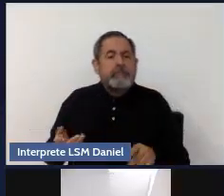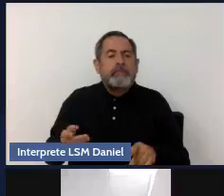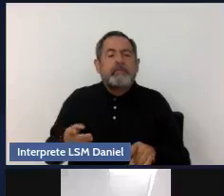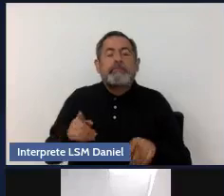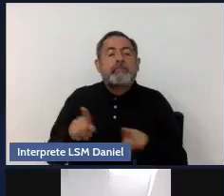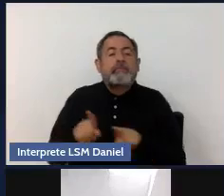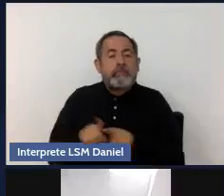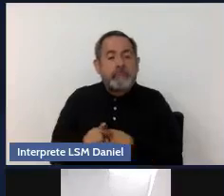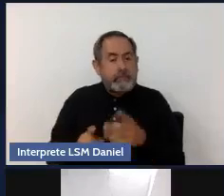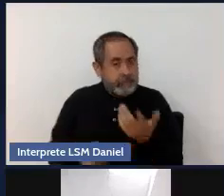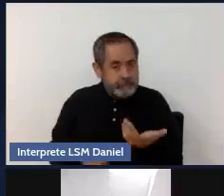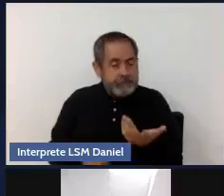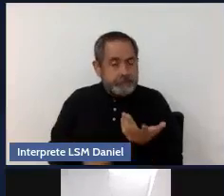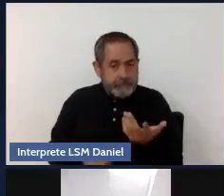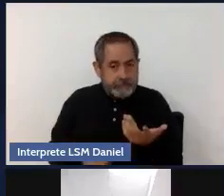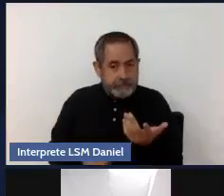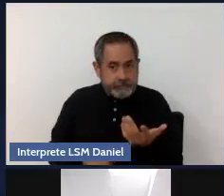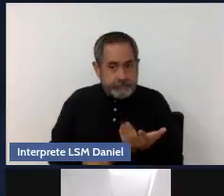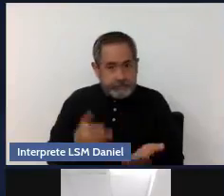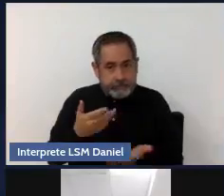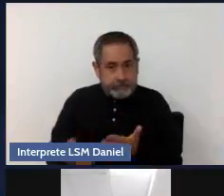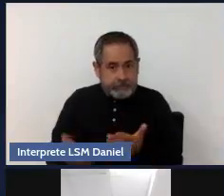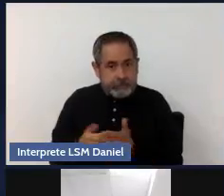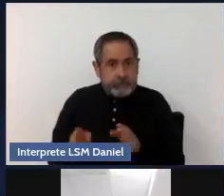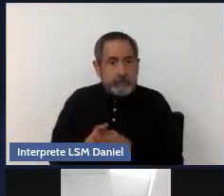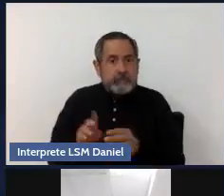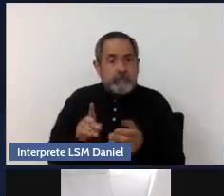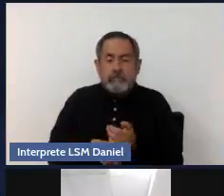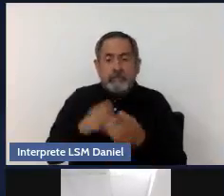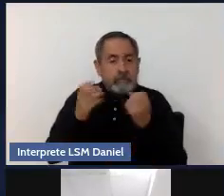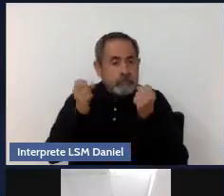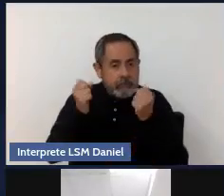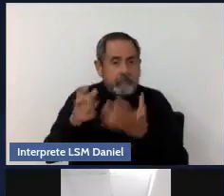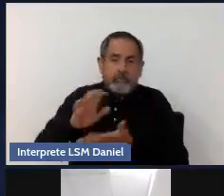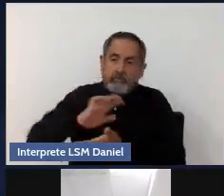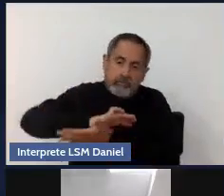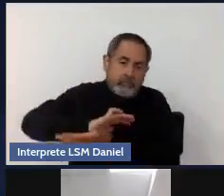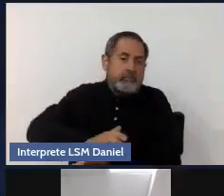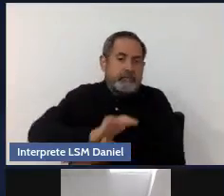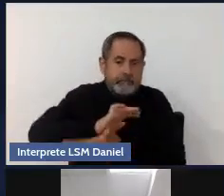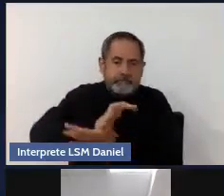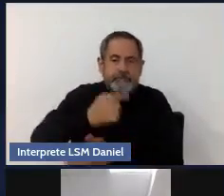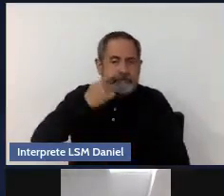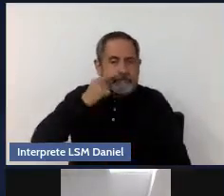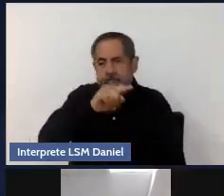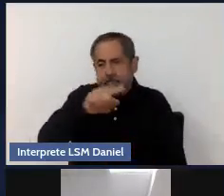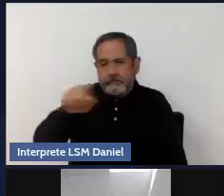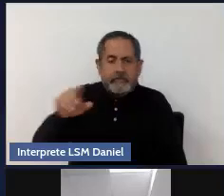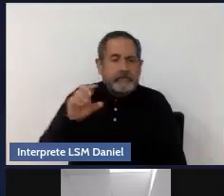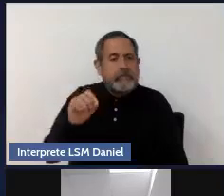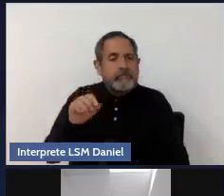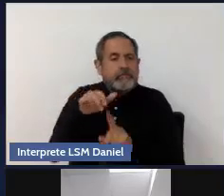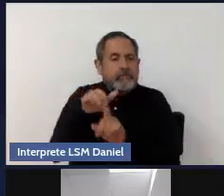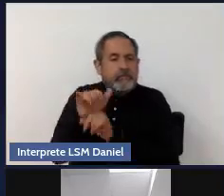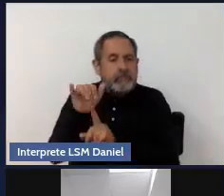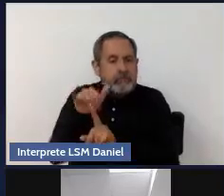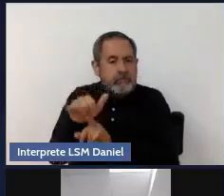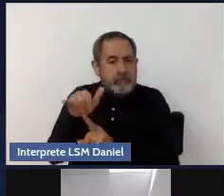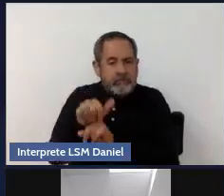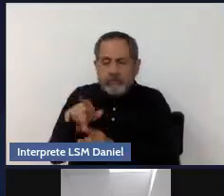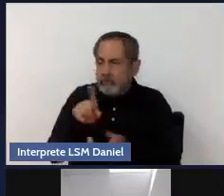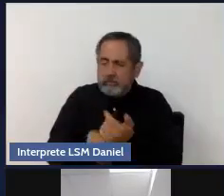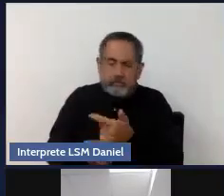esto, ¿no? Ahora, pues con la discriminación o el bullying hacia cierto grupo de personas